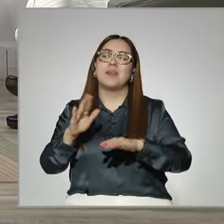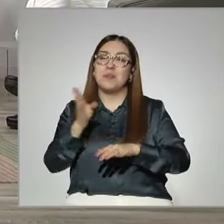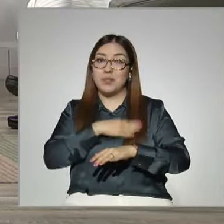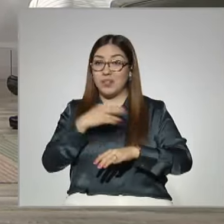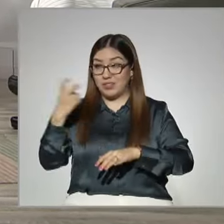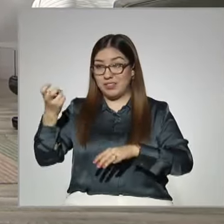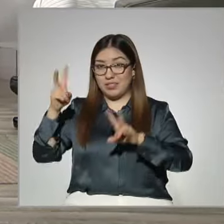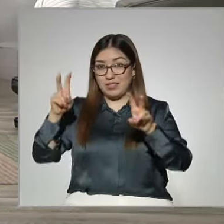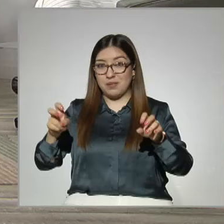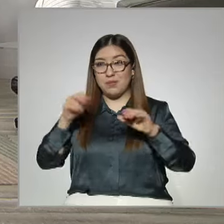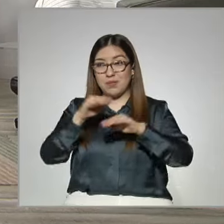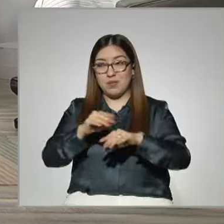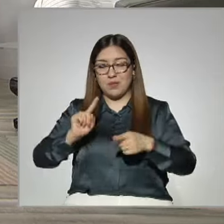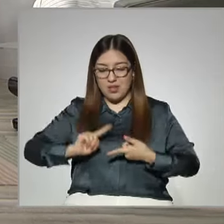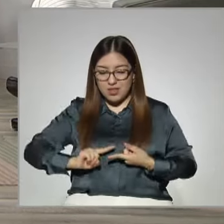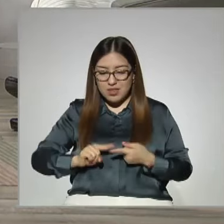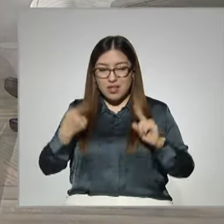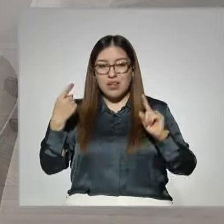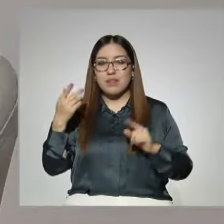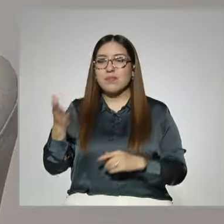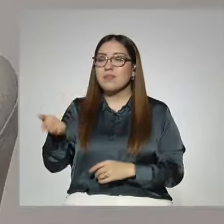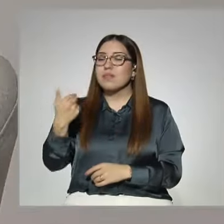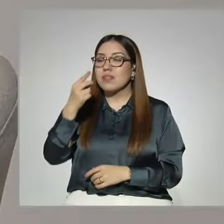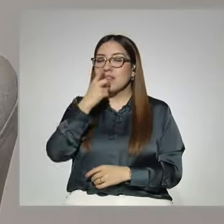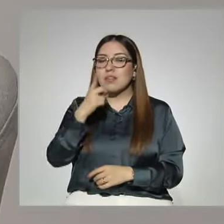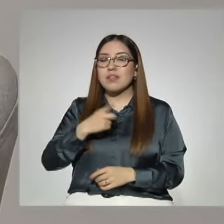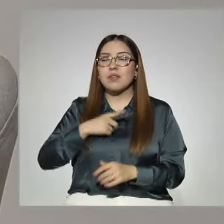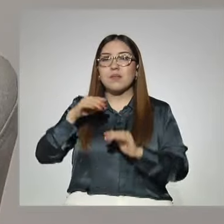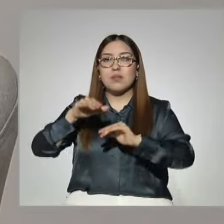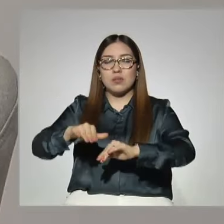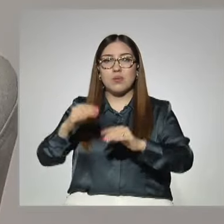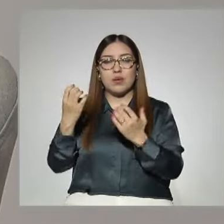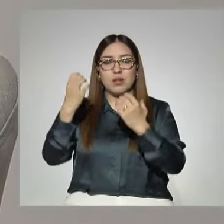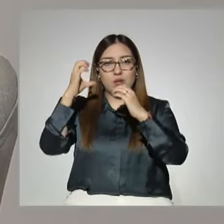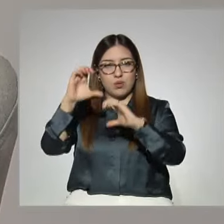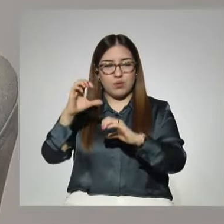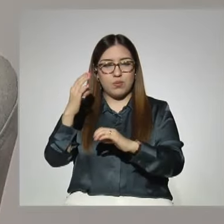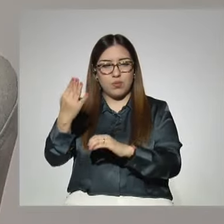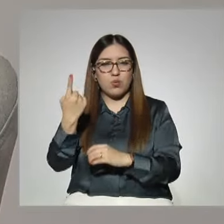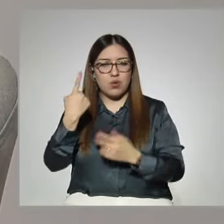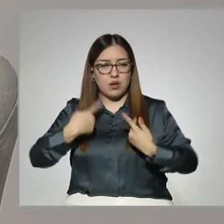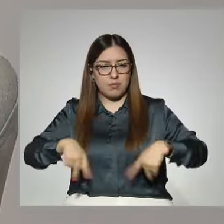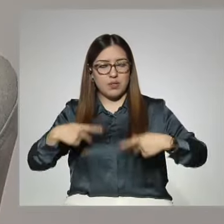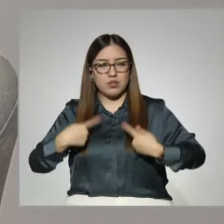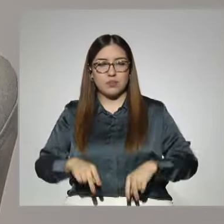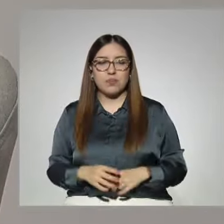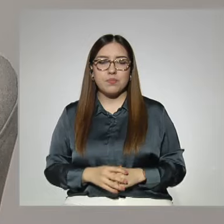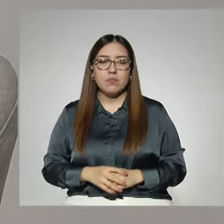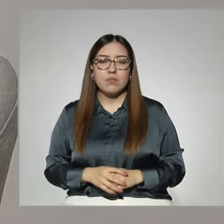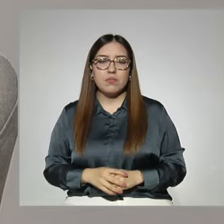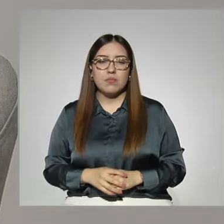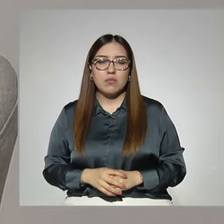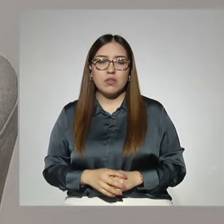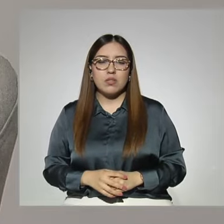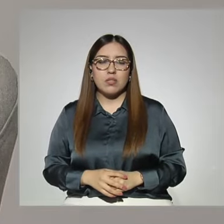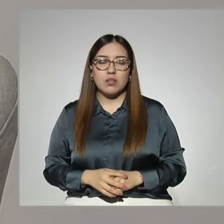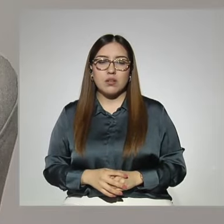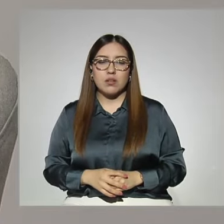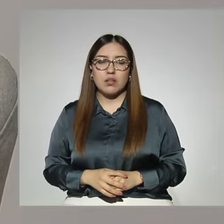compártenos de redes. Hay una persona que nos marcó, que no nos dejó su nombre, pero nos dice, yo soy